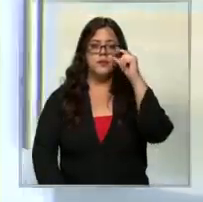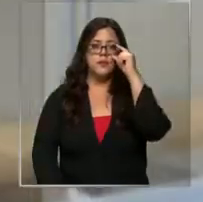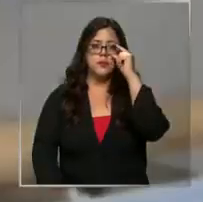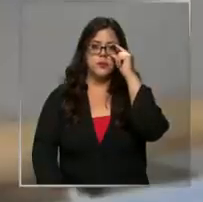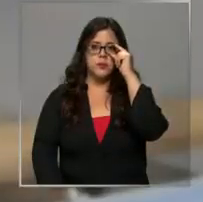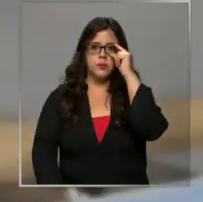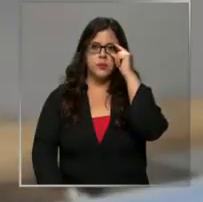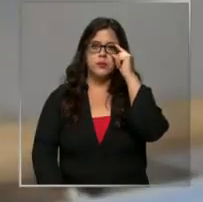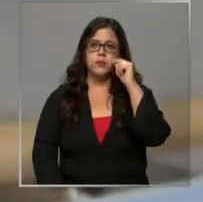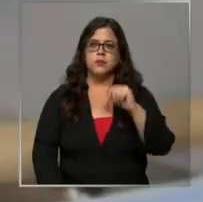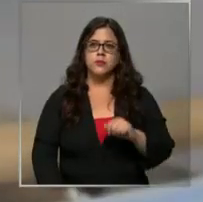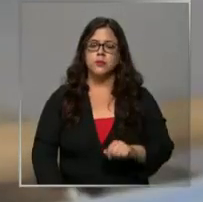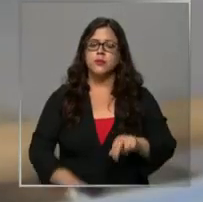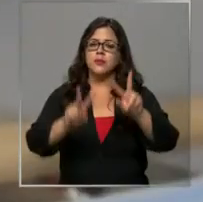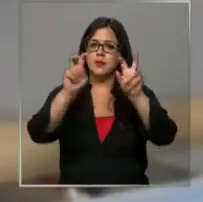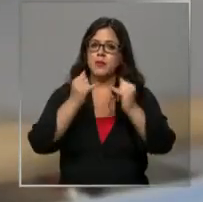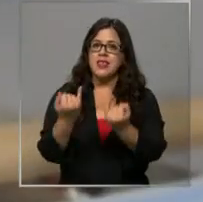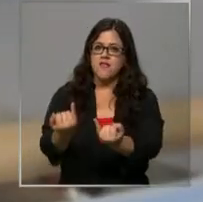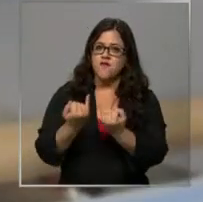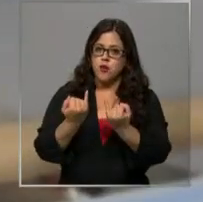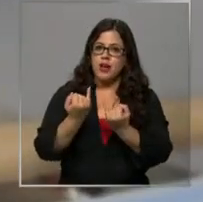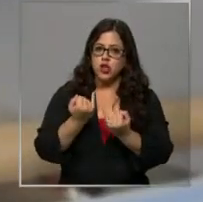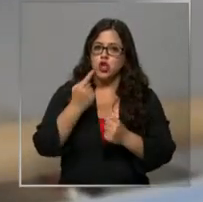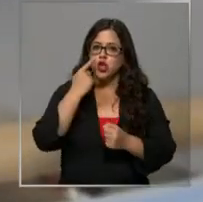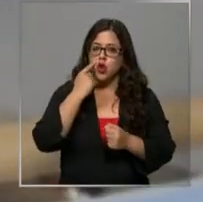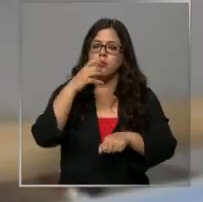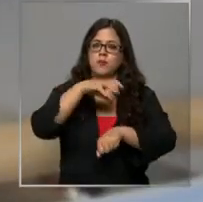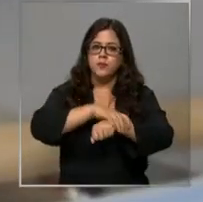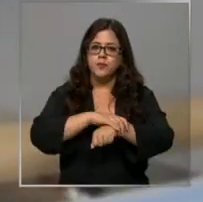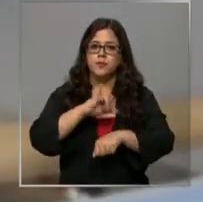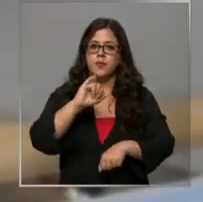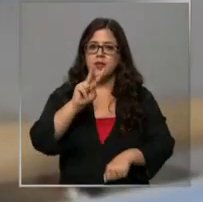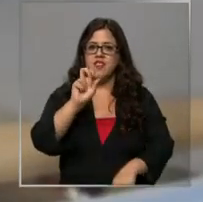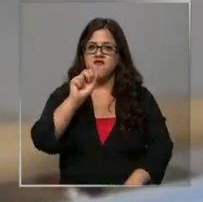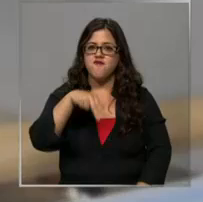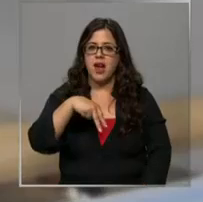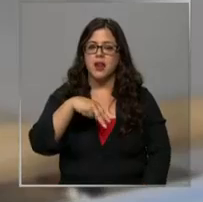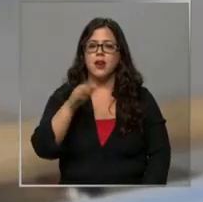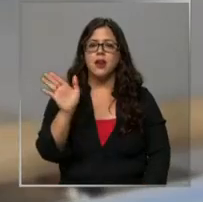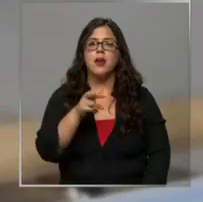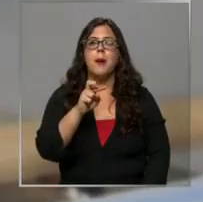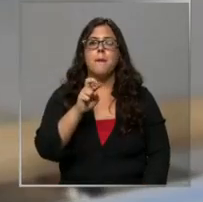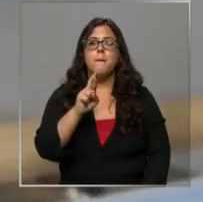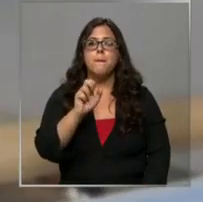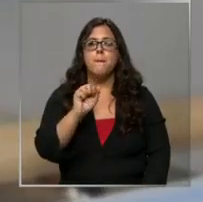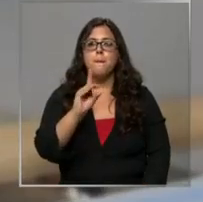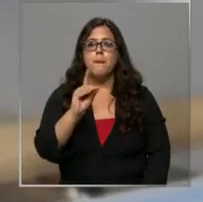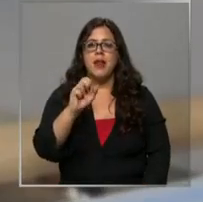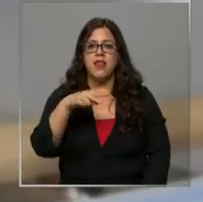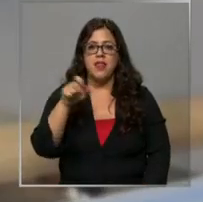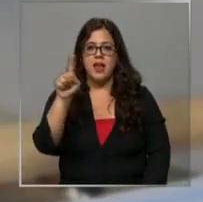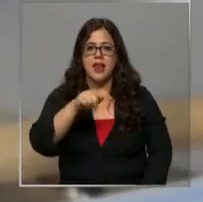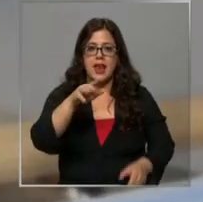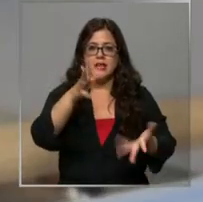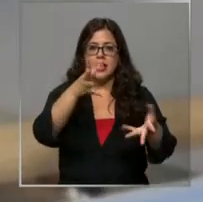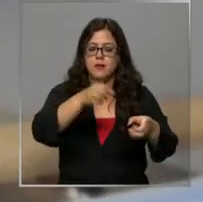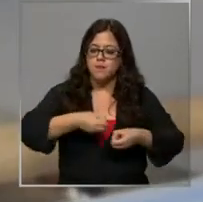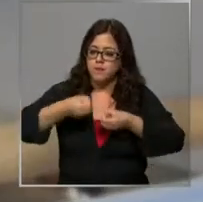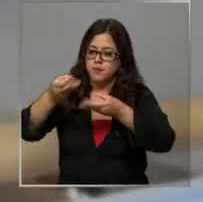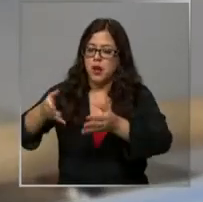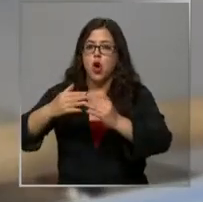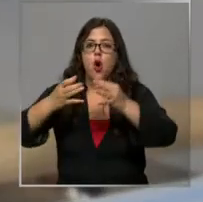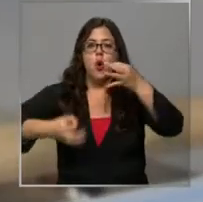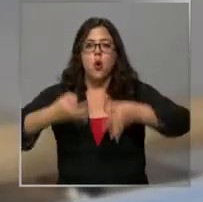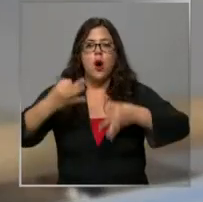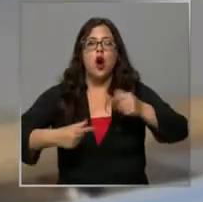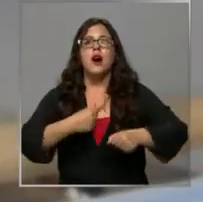En relación a la información que circula, podemos confirmar que se encuentra detenido don Iván Pradenas, quien será puesto a disposición del juzgado de garantía de Temuco el día de